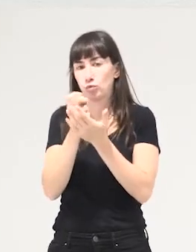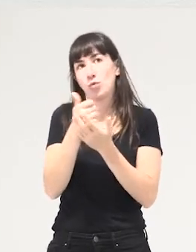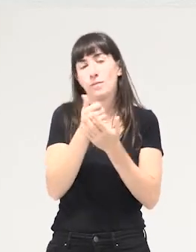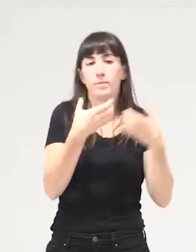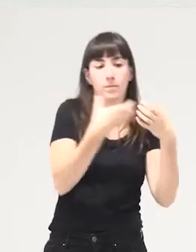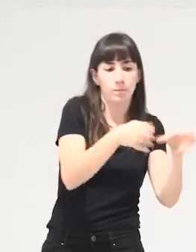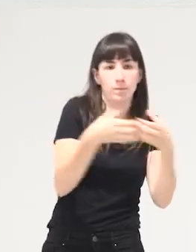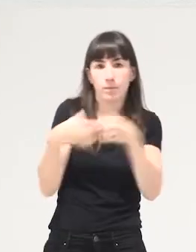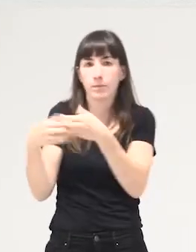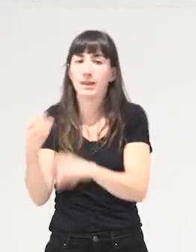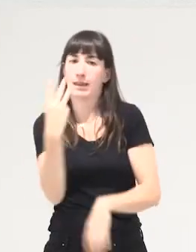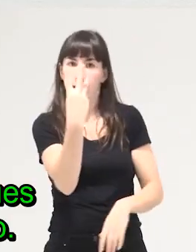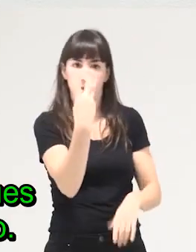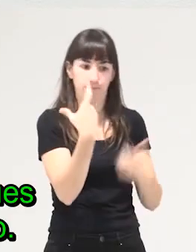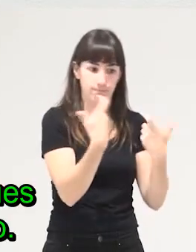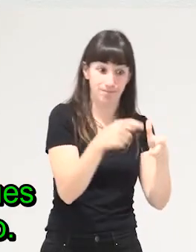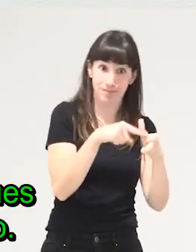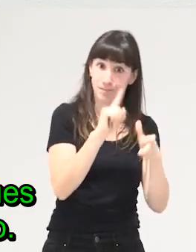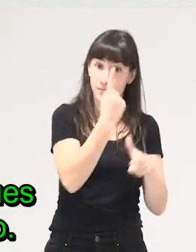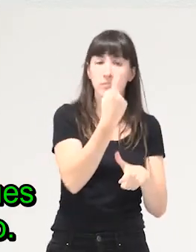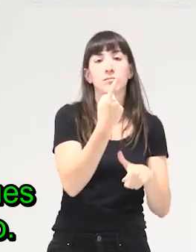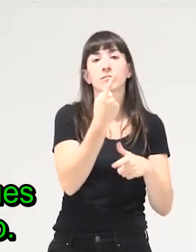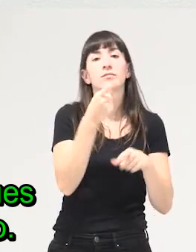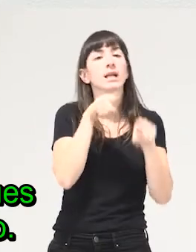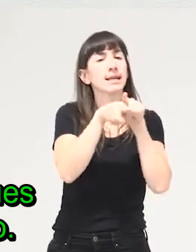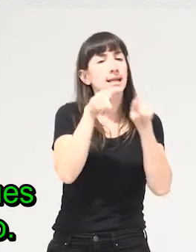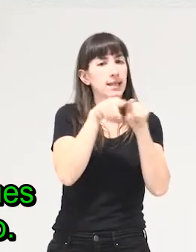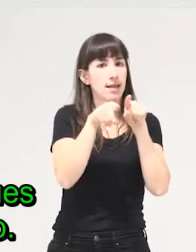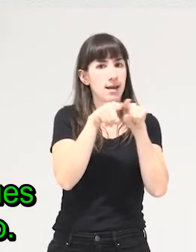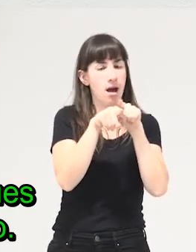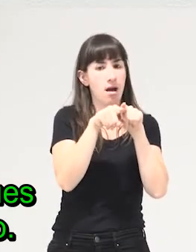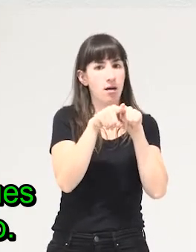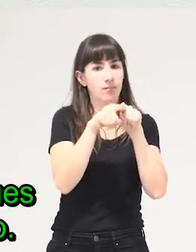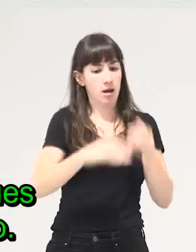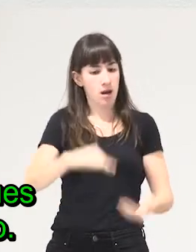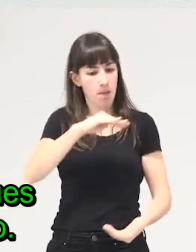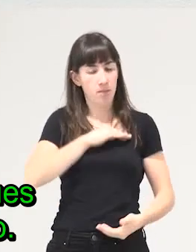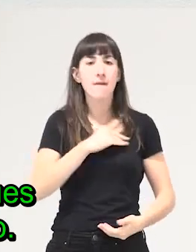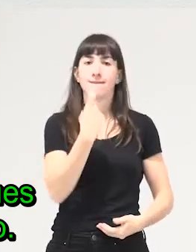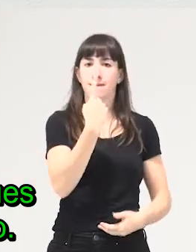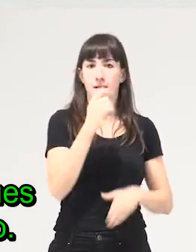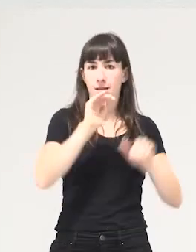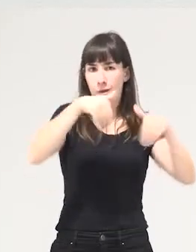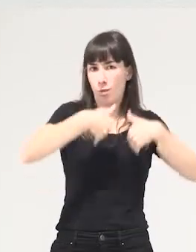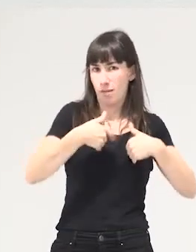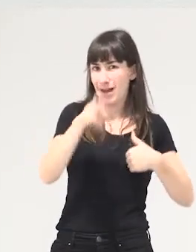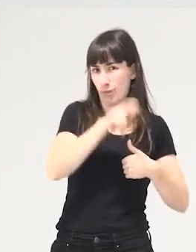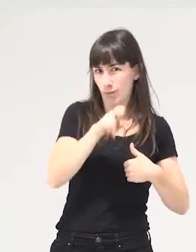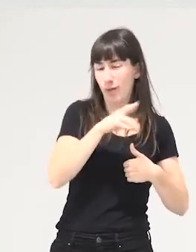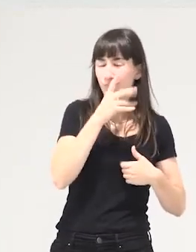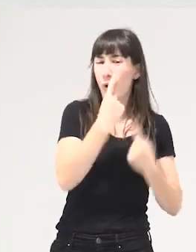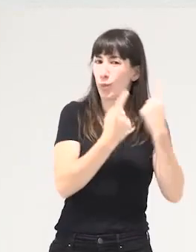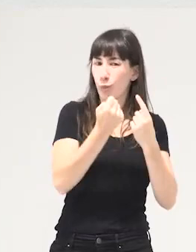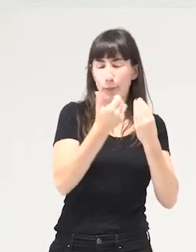lugar la necesidad de recuperar la capacidad crítica de algunos enfoques que creo que hemos perdido un poco en